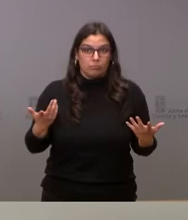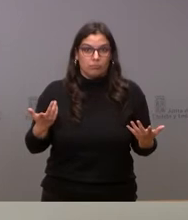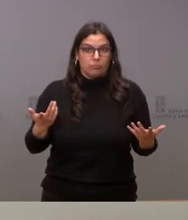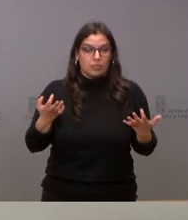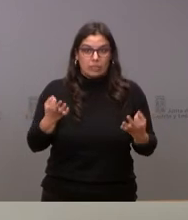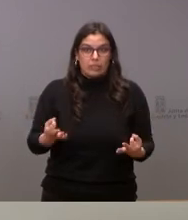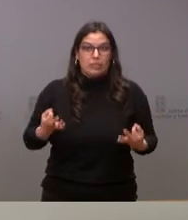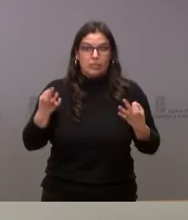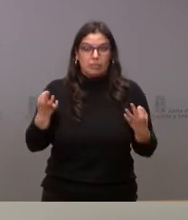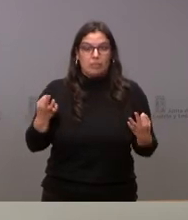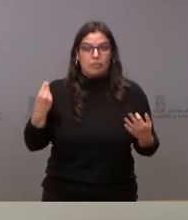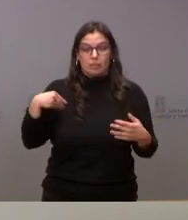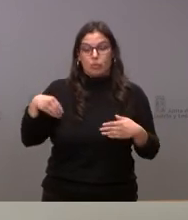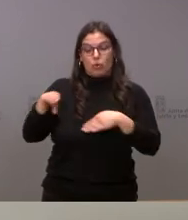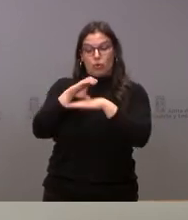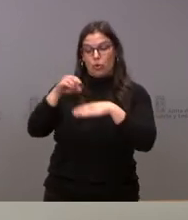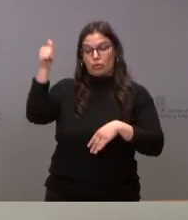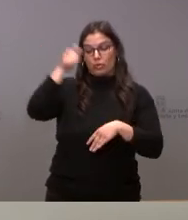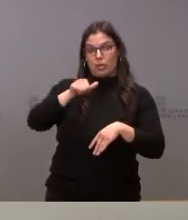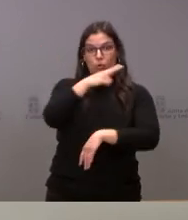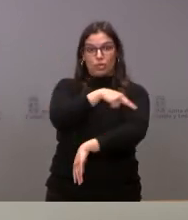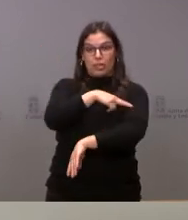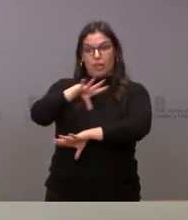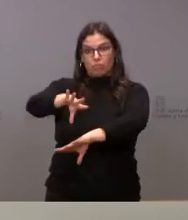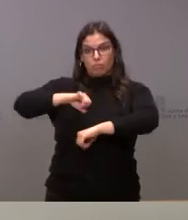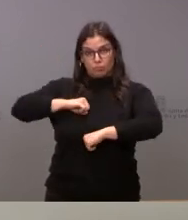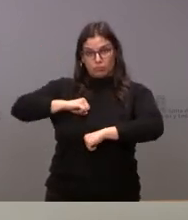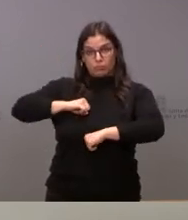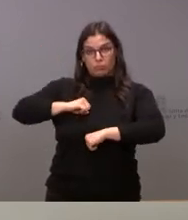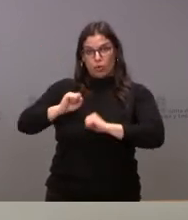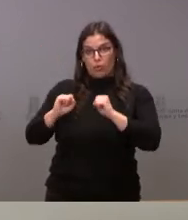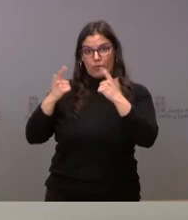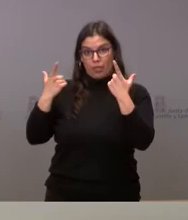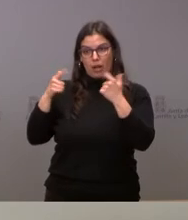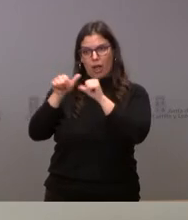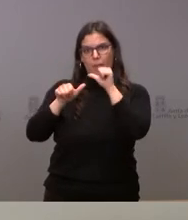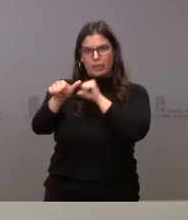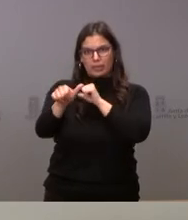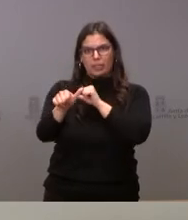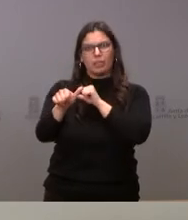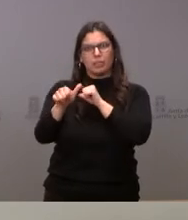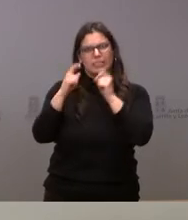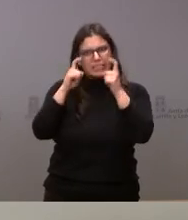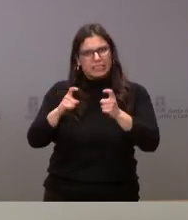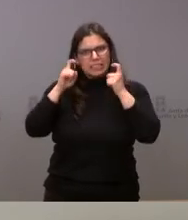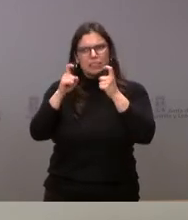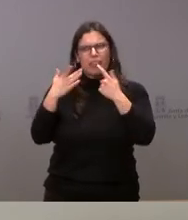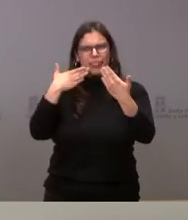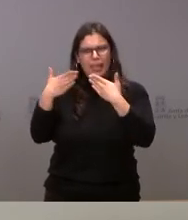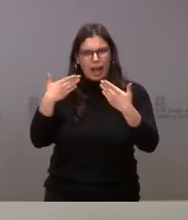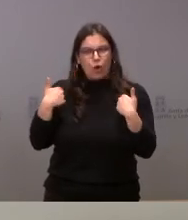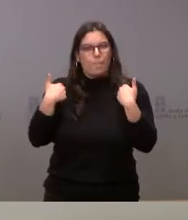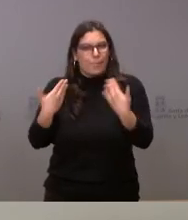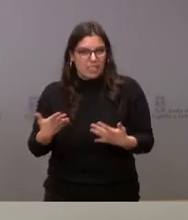el consejero de Sanidad tomó posesión, todavía se intensificado más en recuperar el diálogo con el sector.